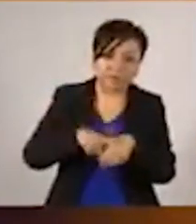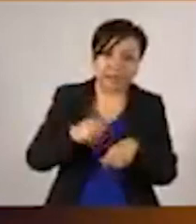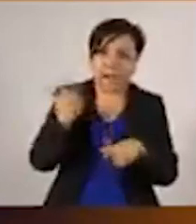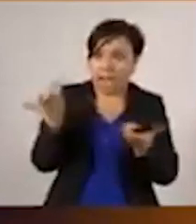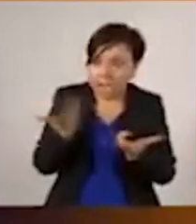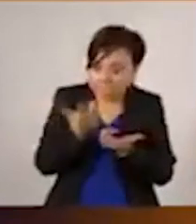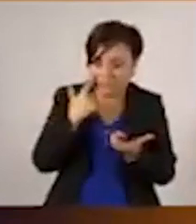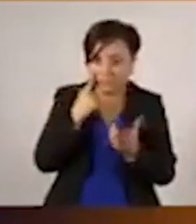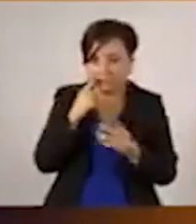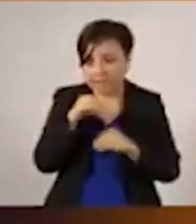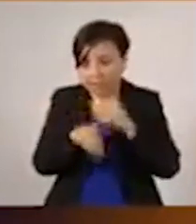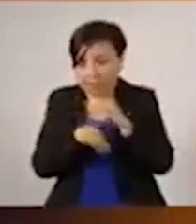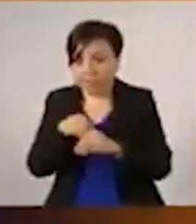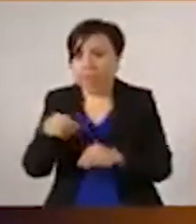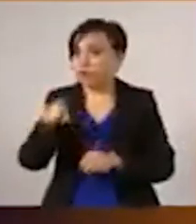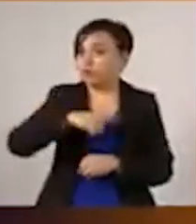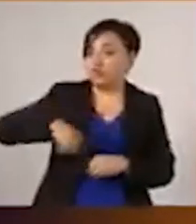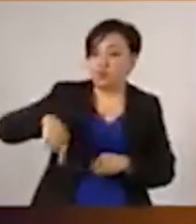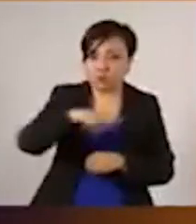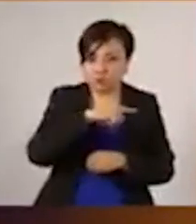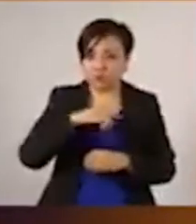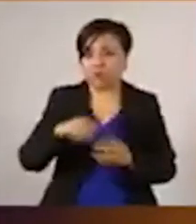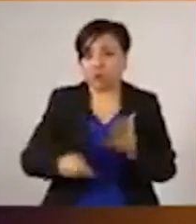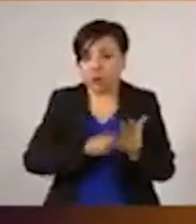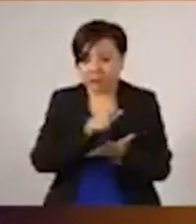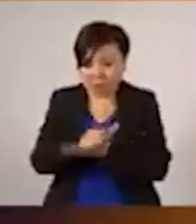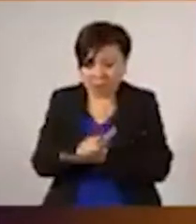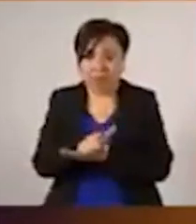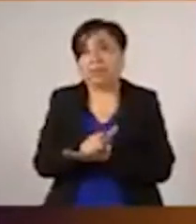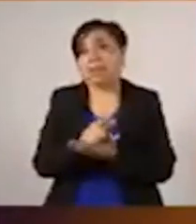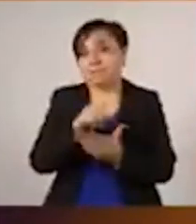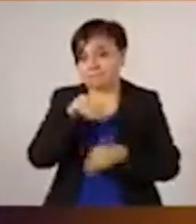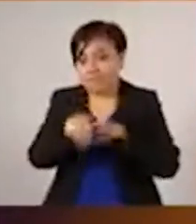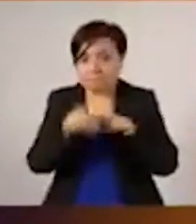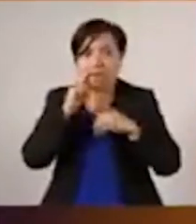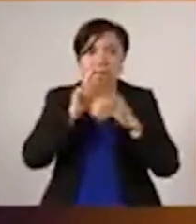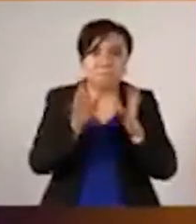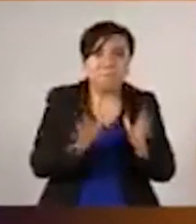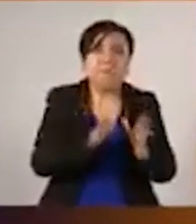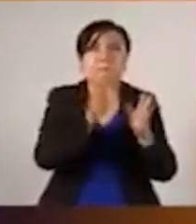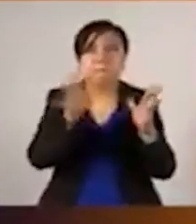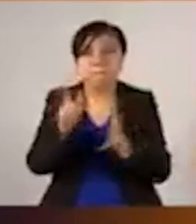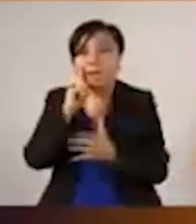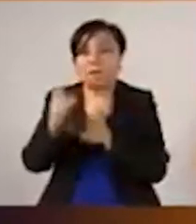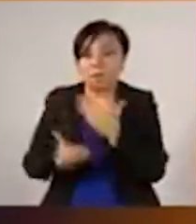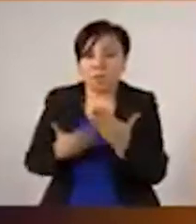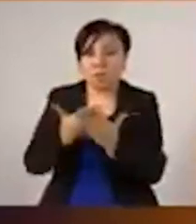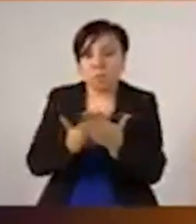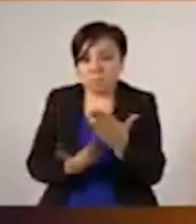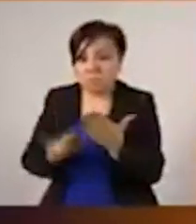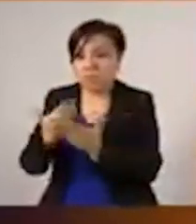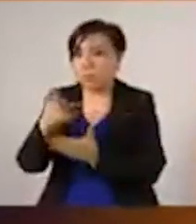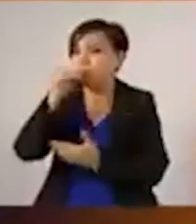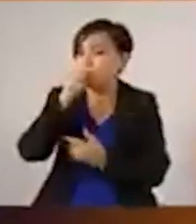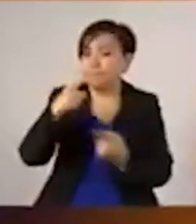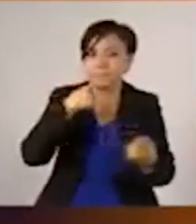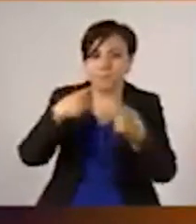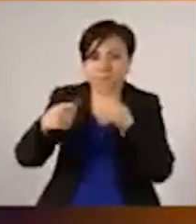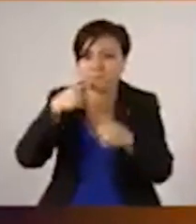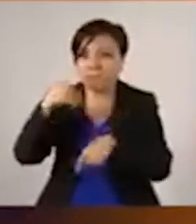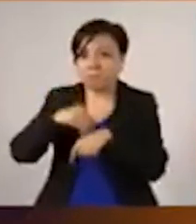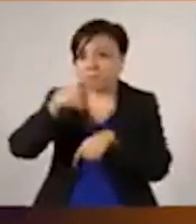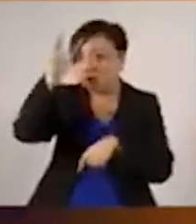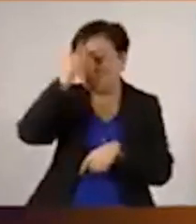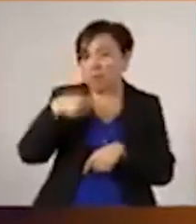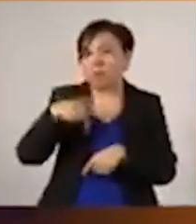que el Poder Legislativo ha hecho muchos exhortos y hemos acordado muchas cosas, pero que finalmente la responsabilidad